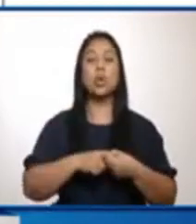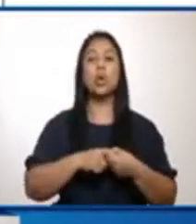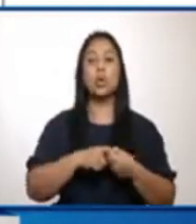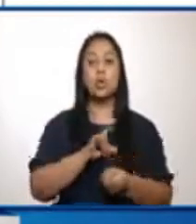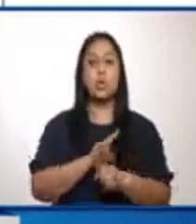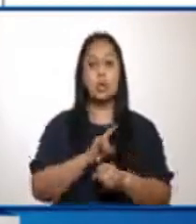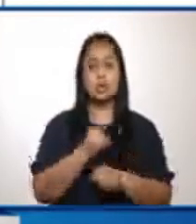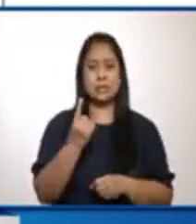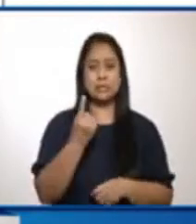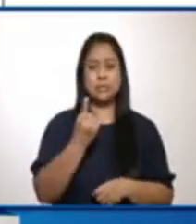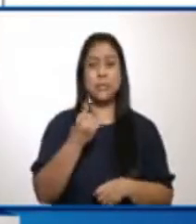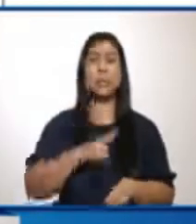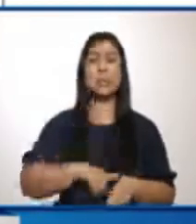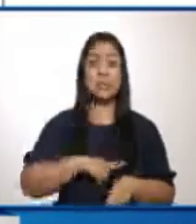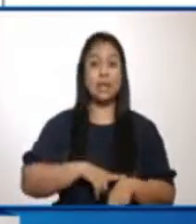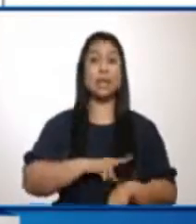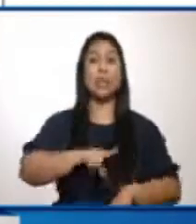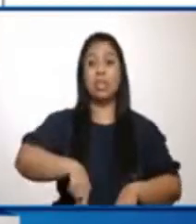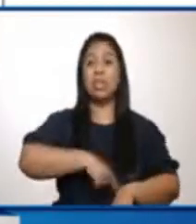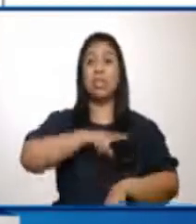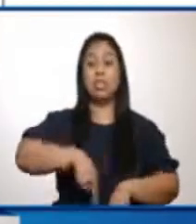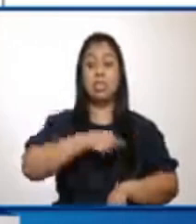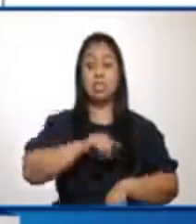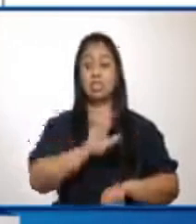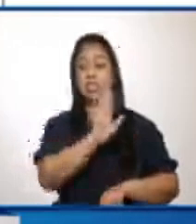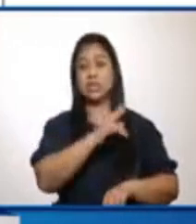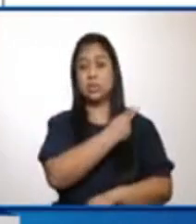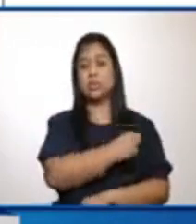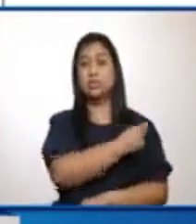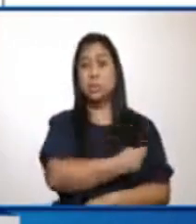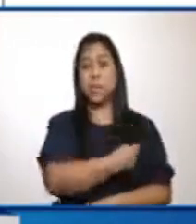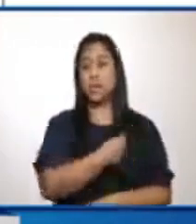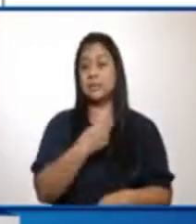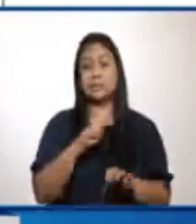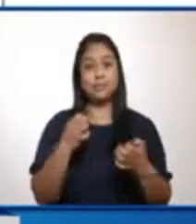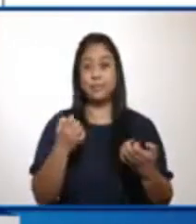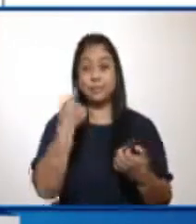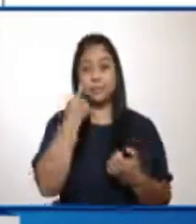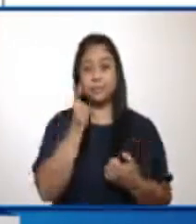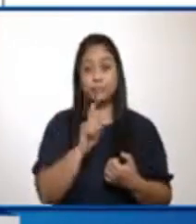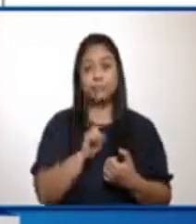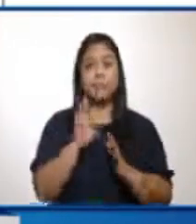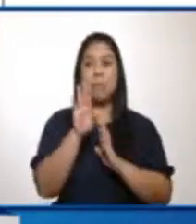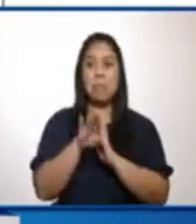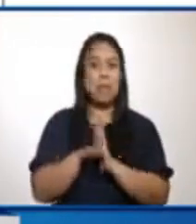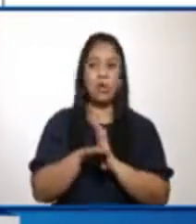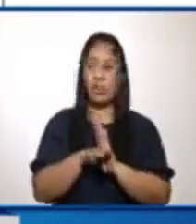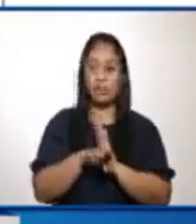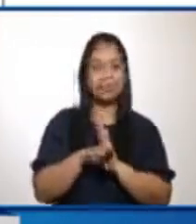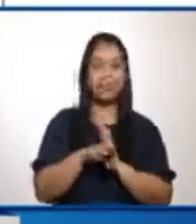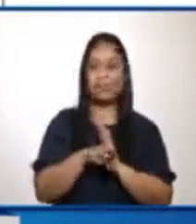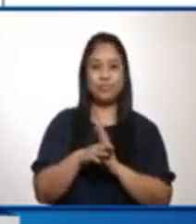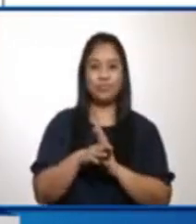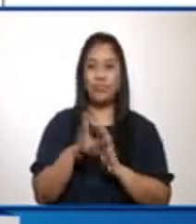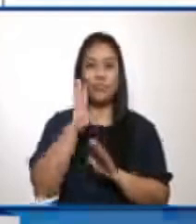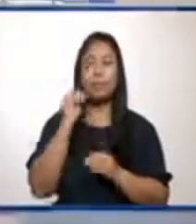cantidad importante de tiempo de hospitalización, por lo que es difícil ver la baja en la disponibilidad de camas,